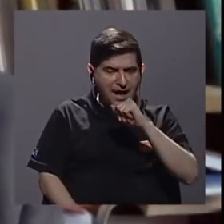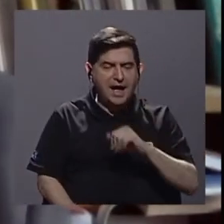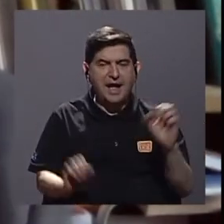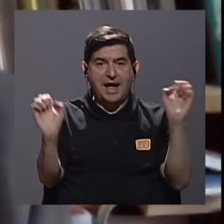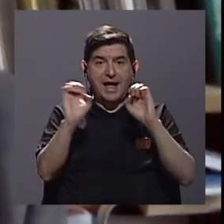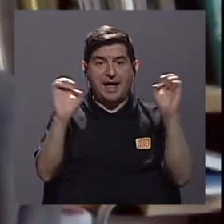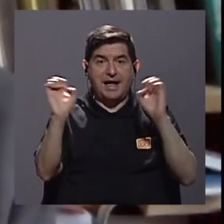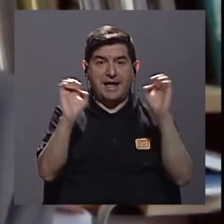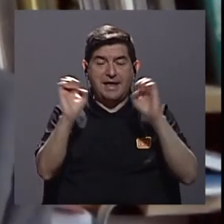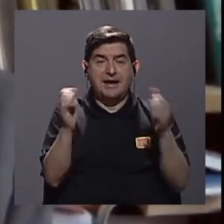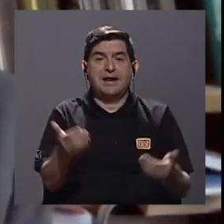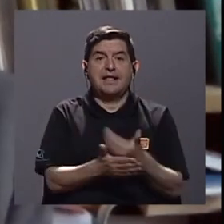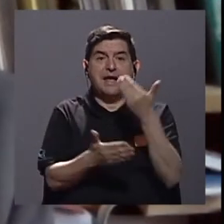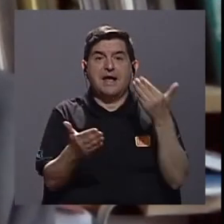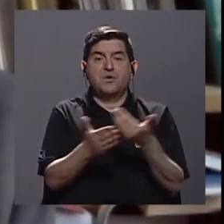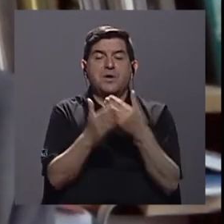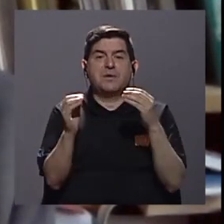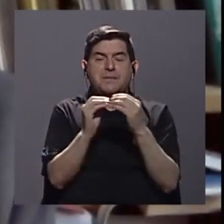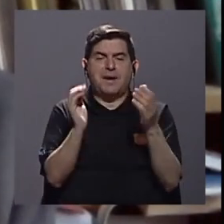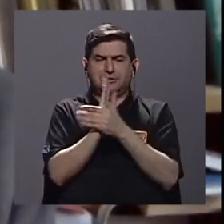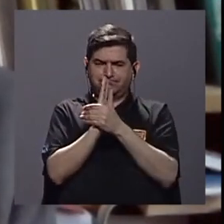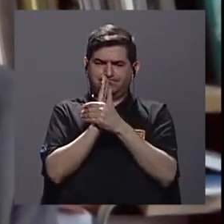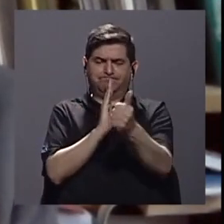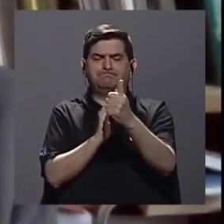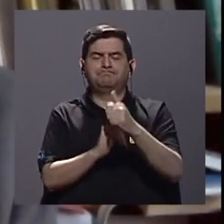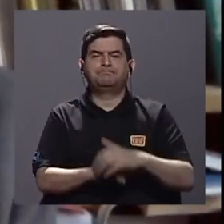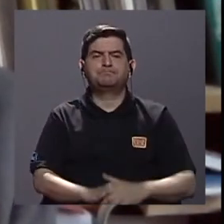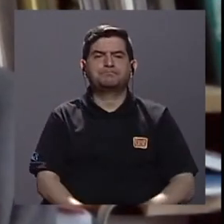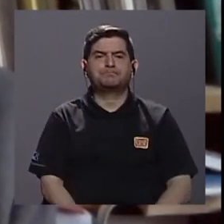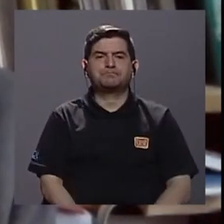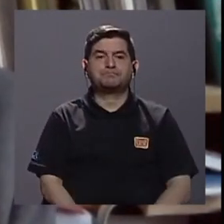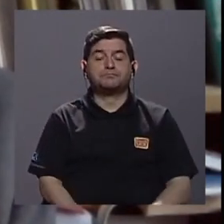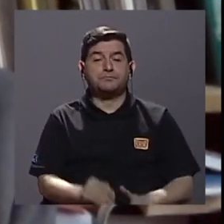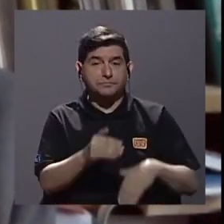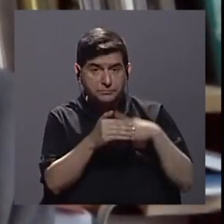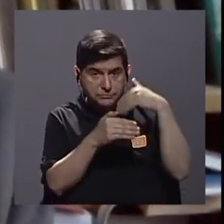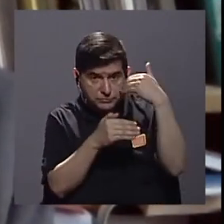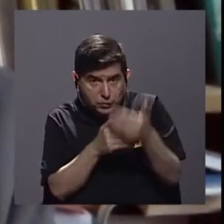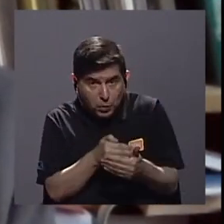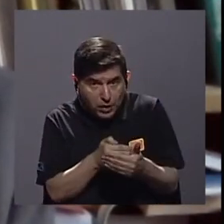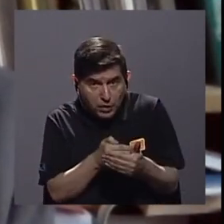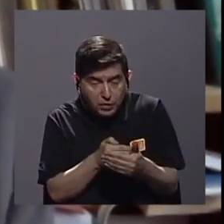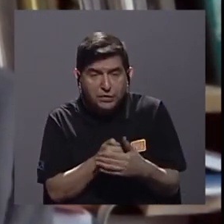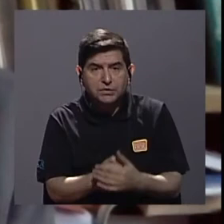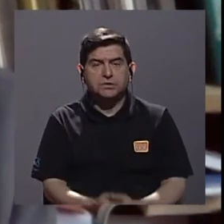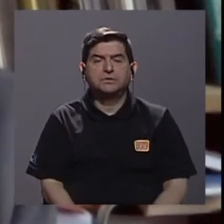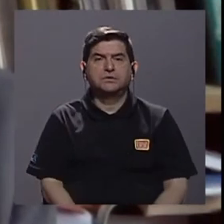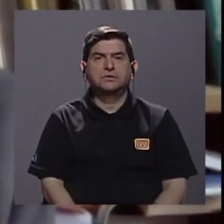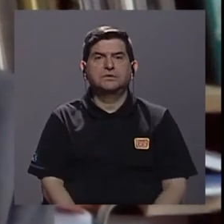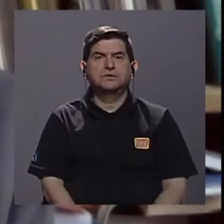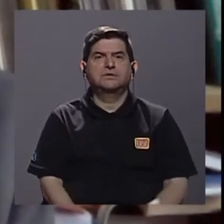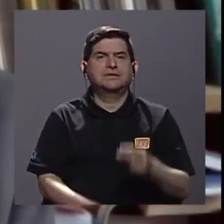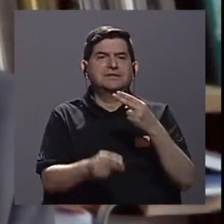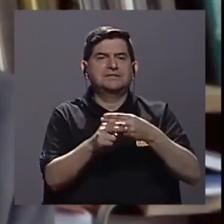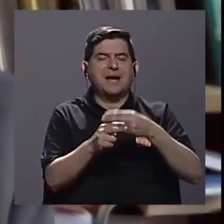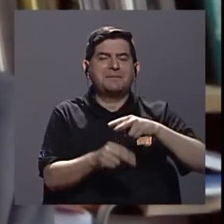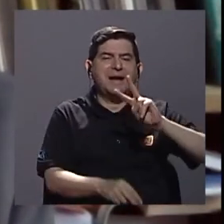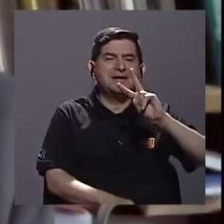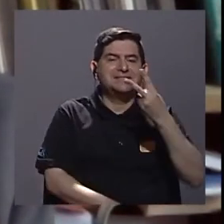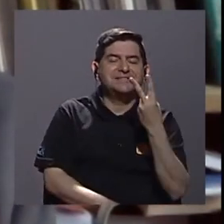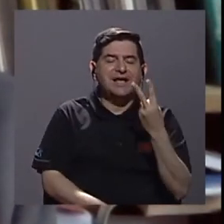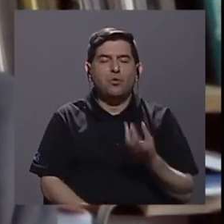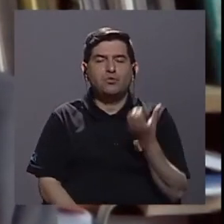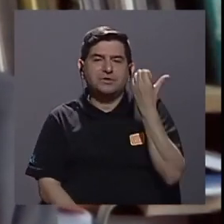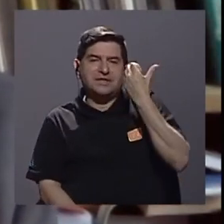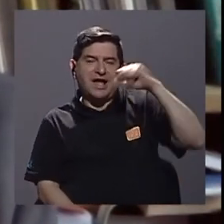energética nueva, mucho más potente. Luego viene una, lo que llaman la segunda revolución